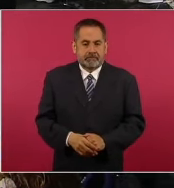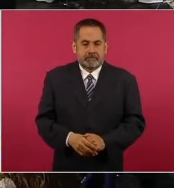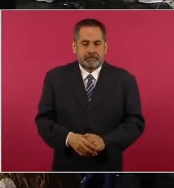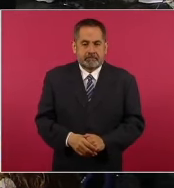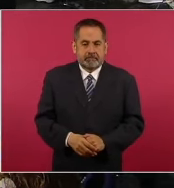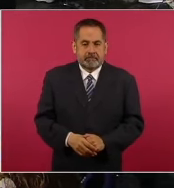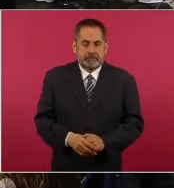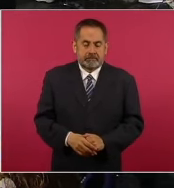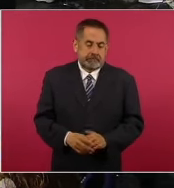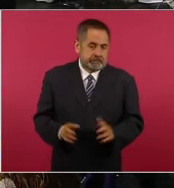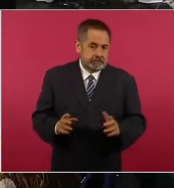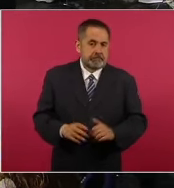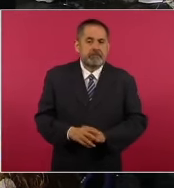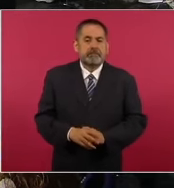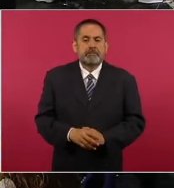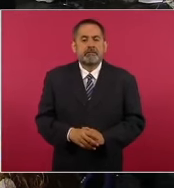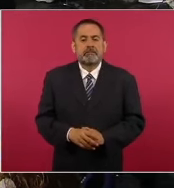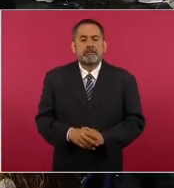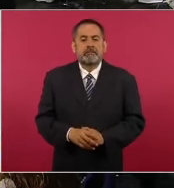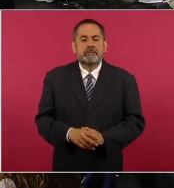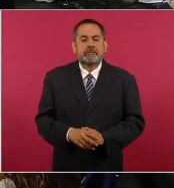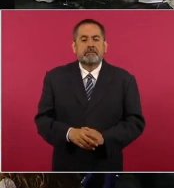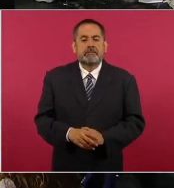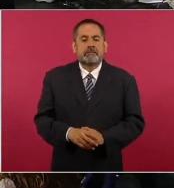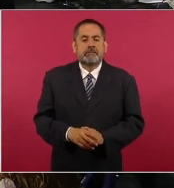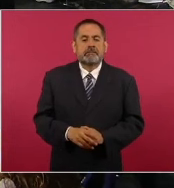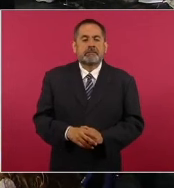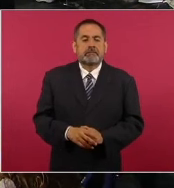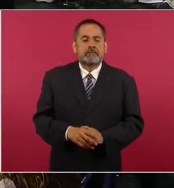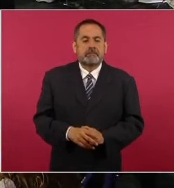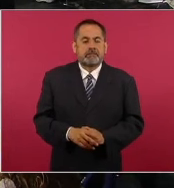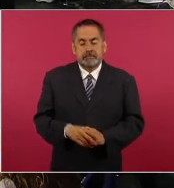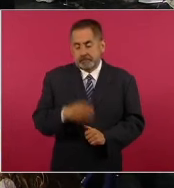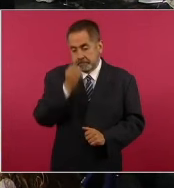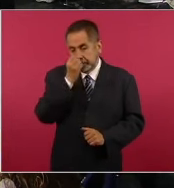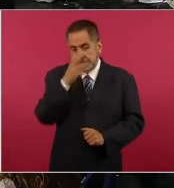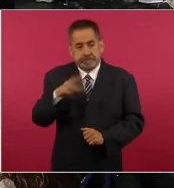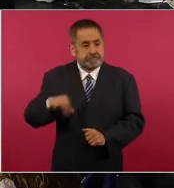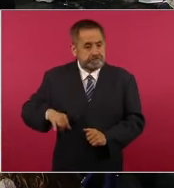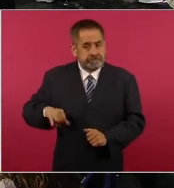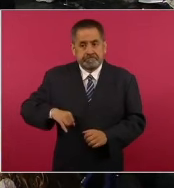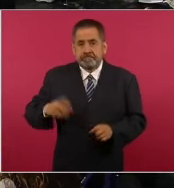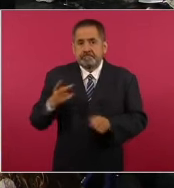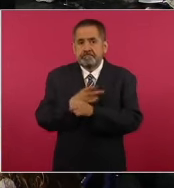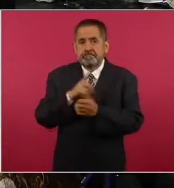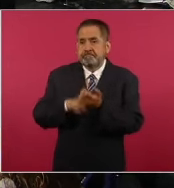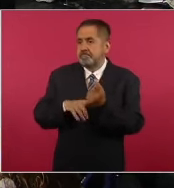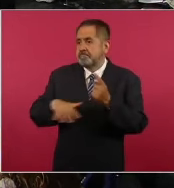Digo, es muy interesante lo que está pasando